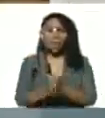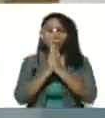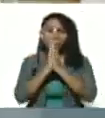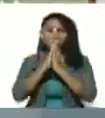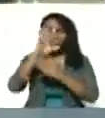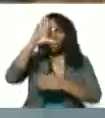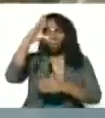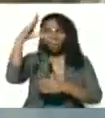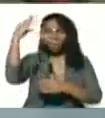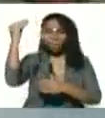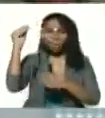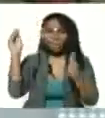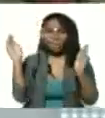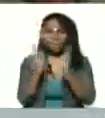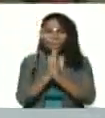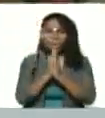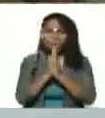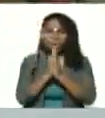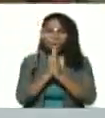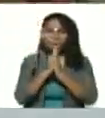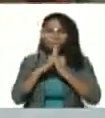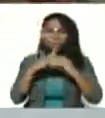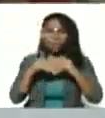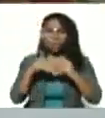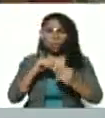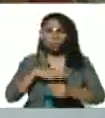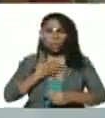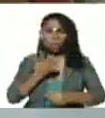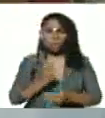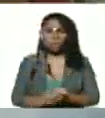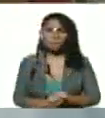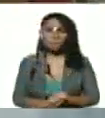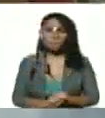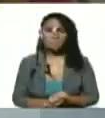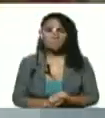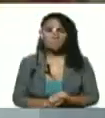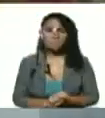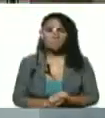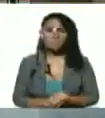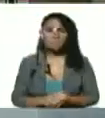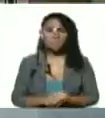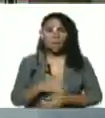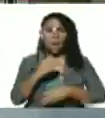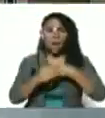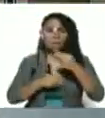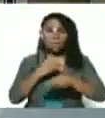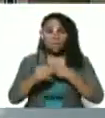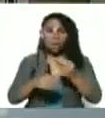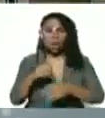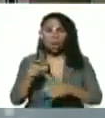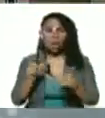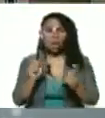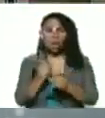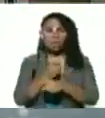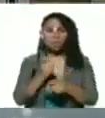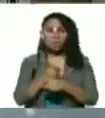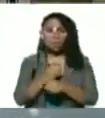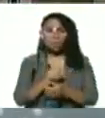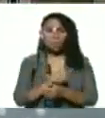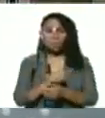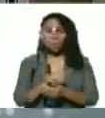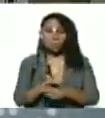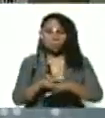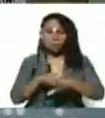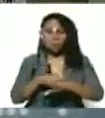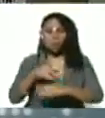de Dios santísimo todopoderoso aspirar en octubre a haber